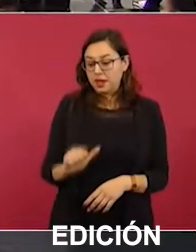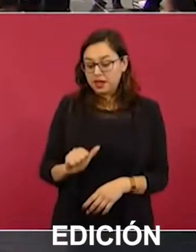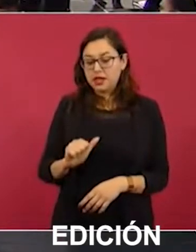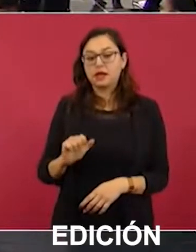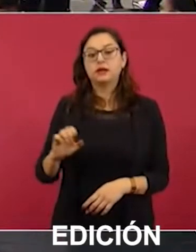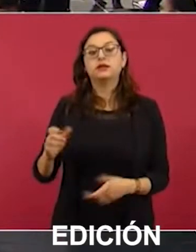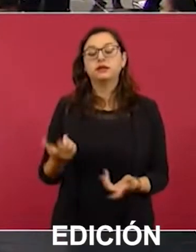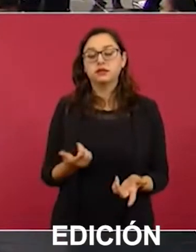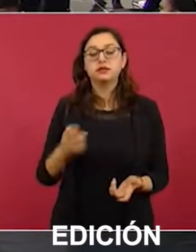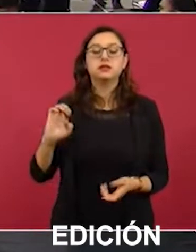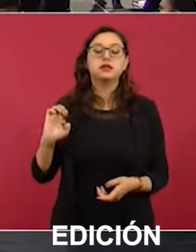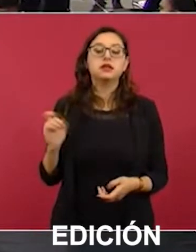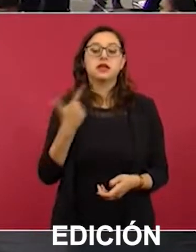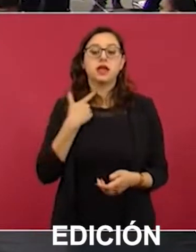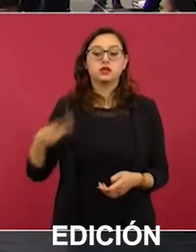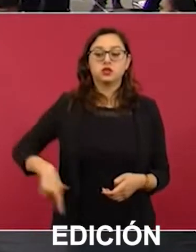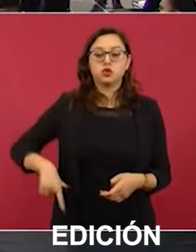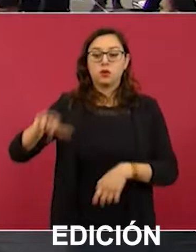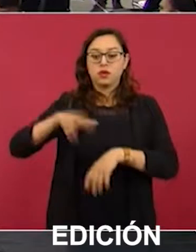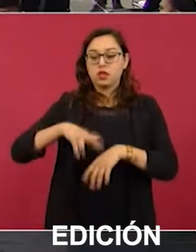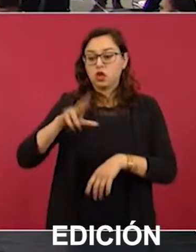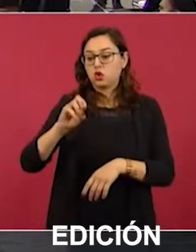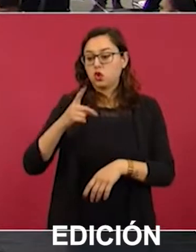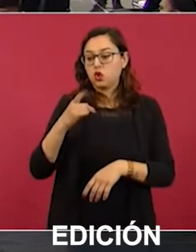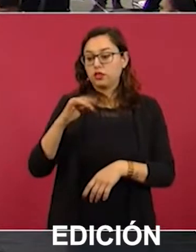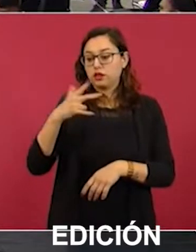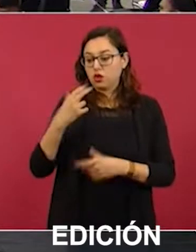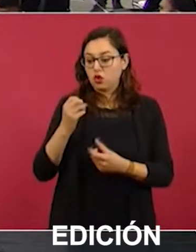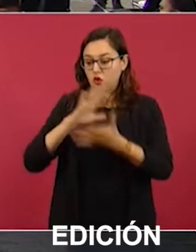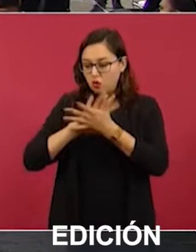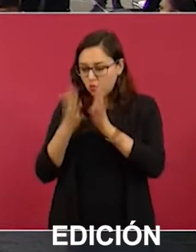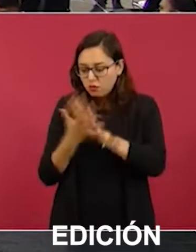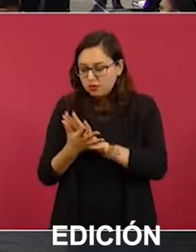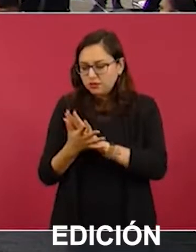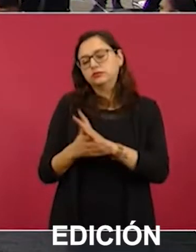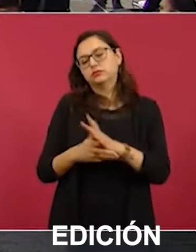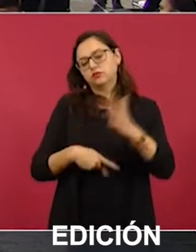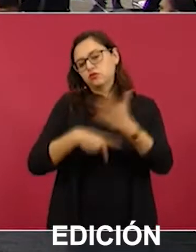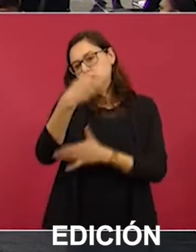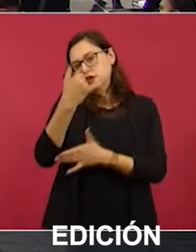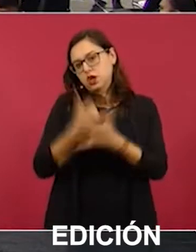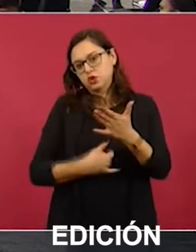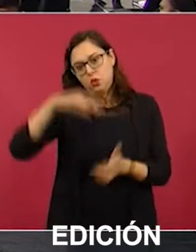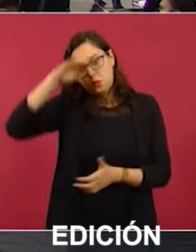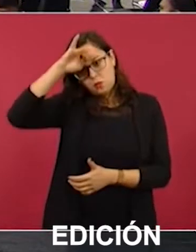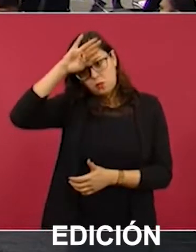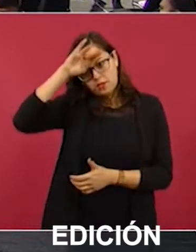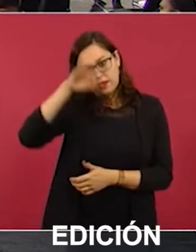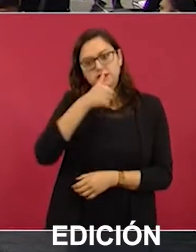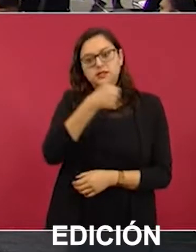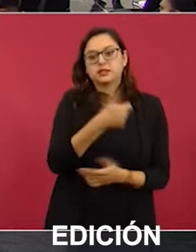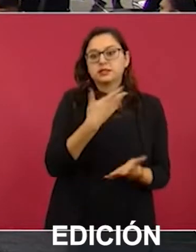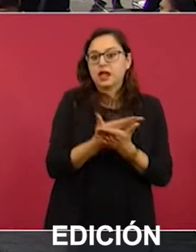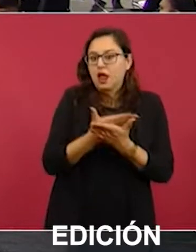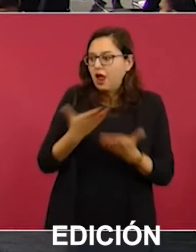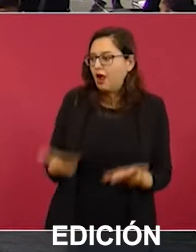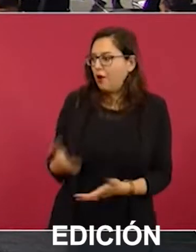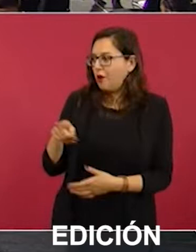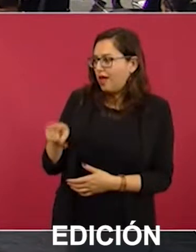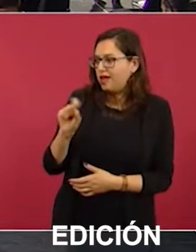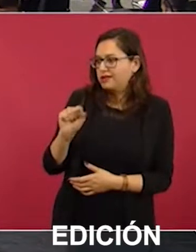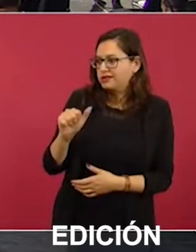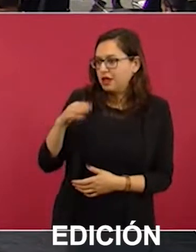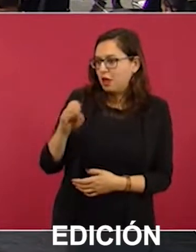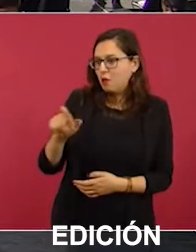con el exgobernador Rodrigo Medina estaba este proyecto Monterrey 6. El contexto actual, para concluir la pregunta, es